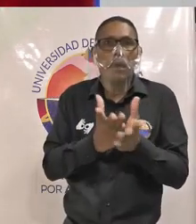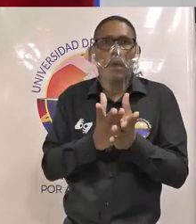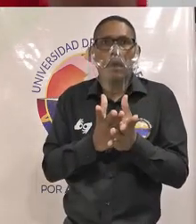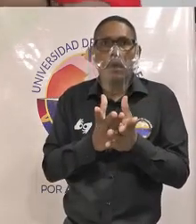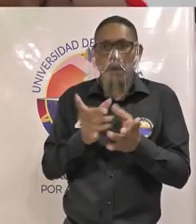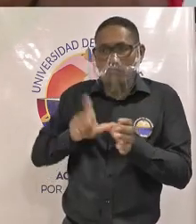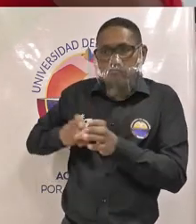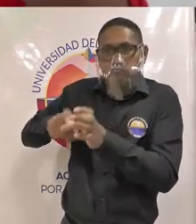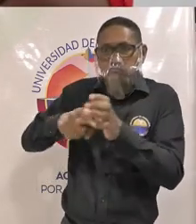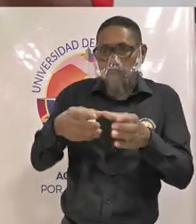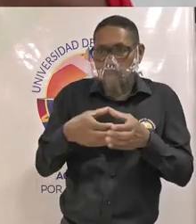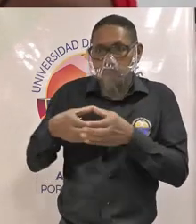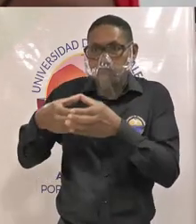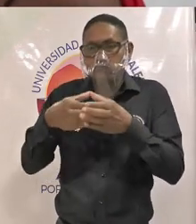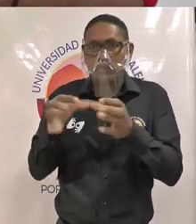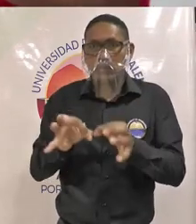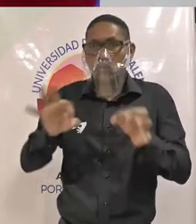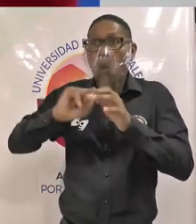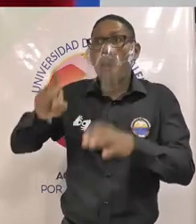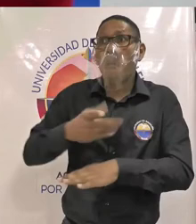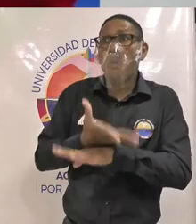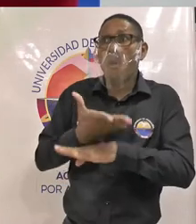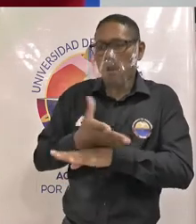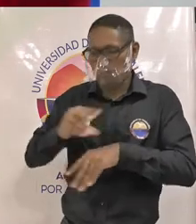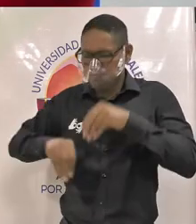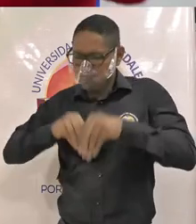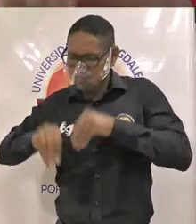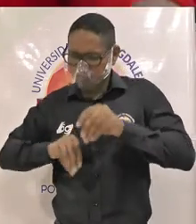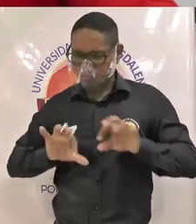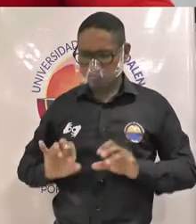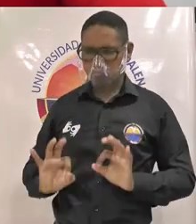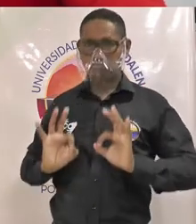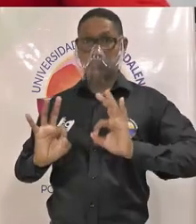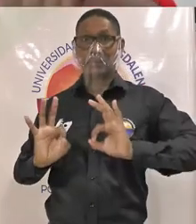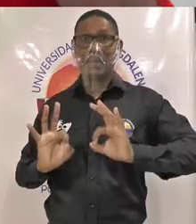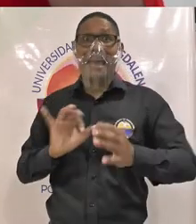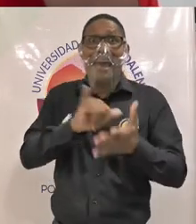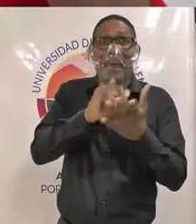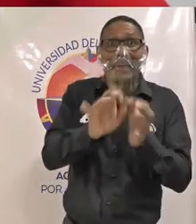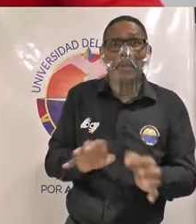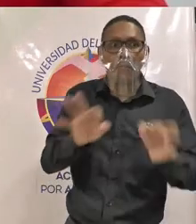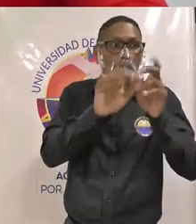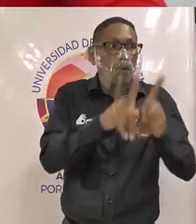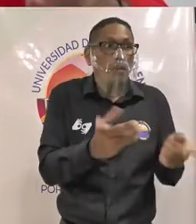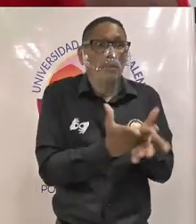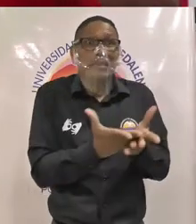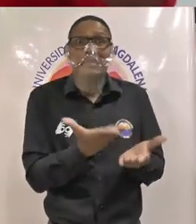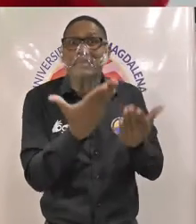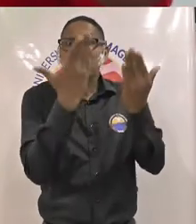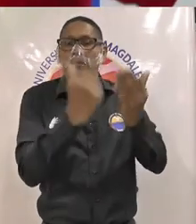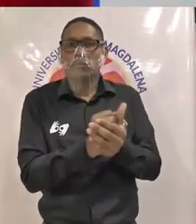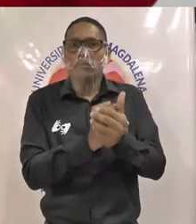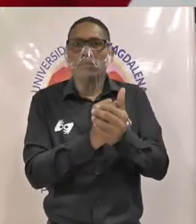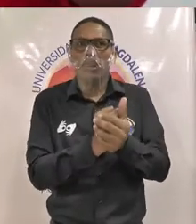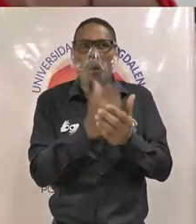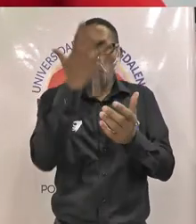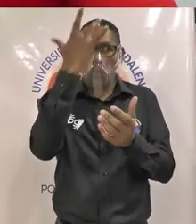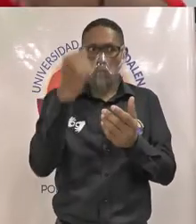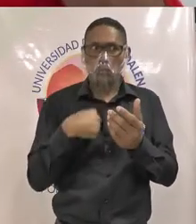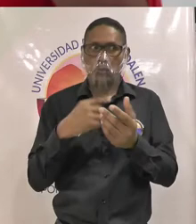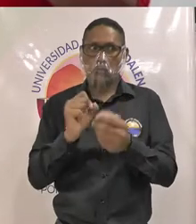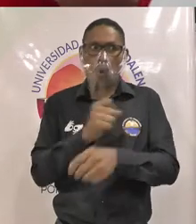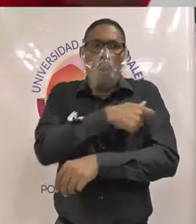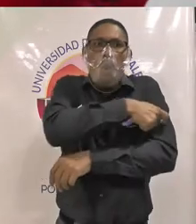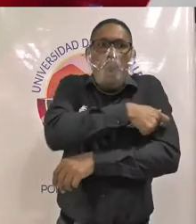redactar esa propuesta pero aquí es donde cobra gran importancia el estudiantado porque vamos a crear subcomités